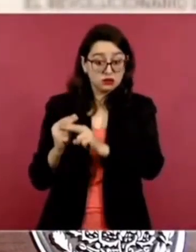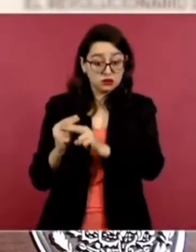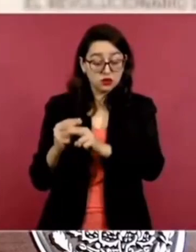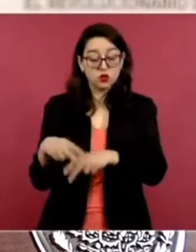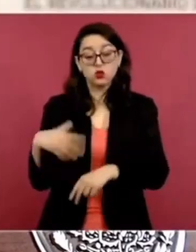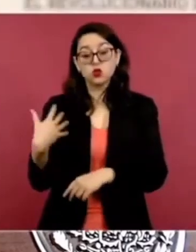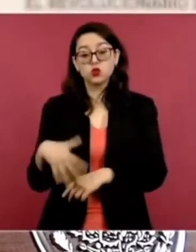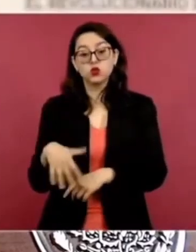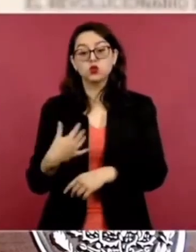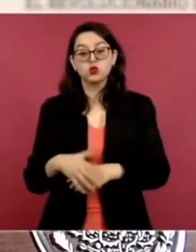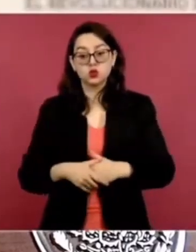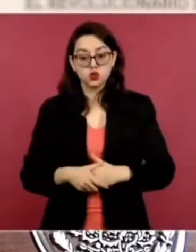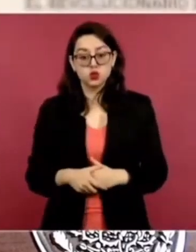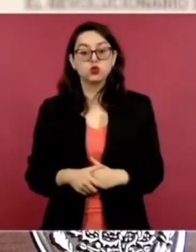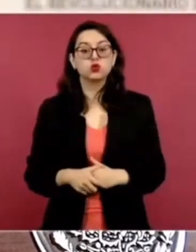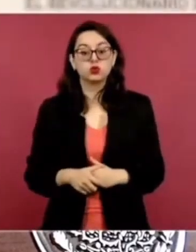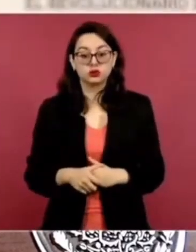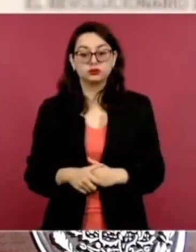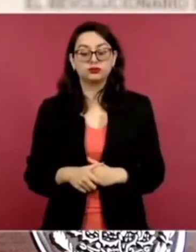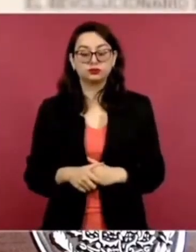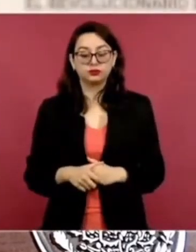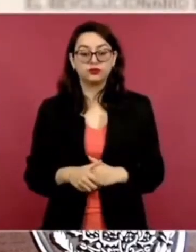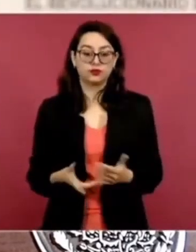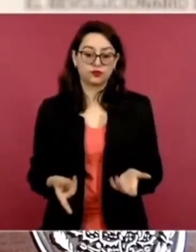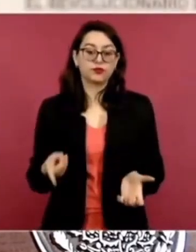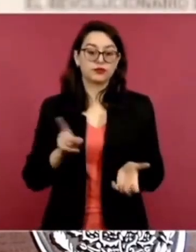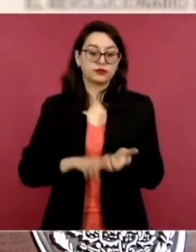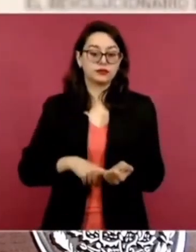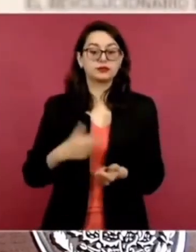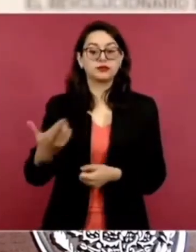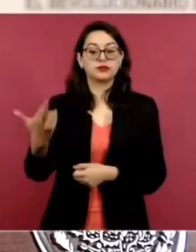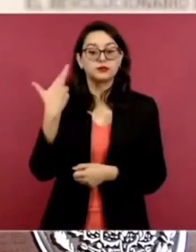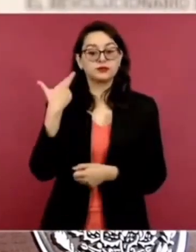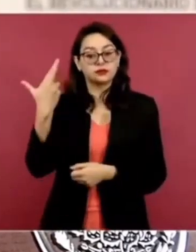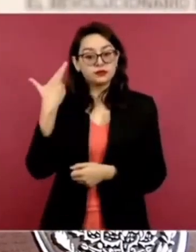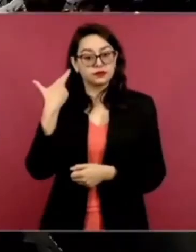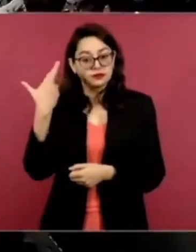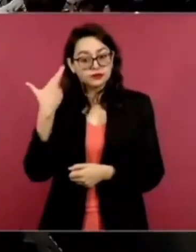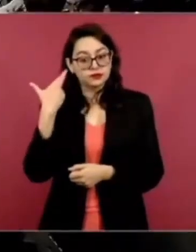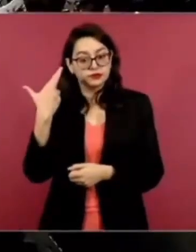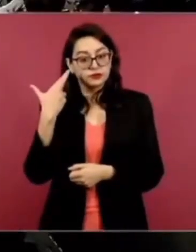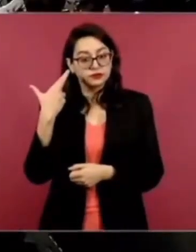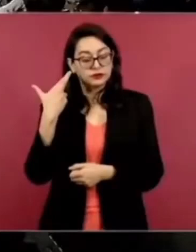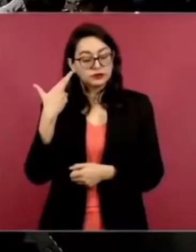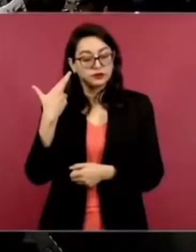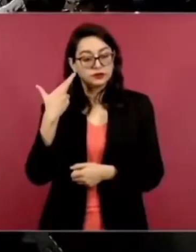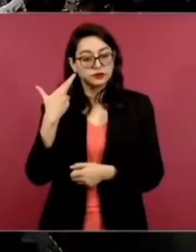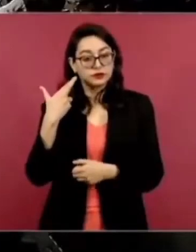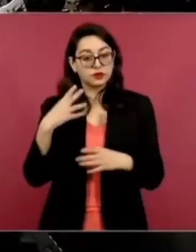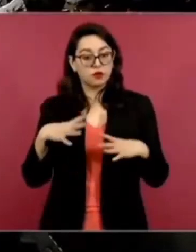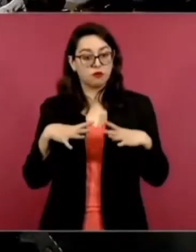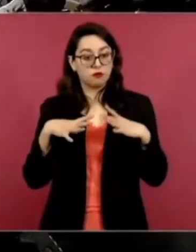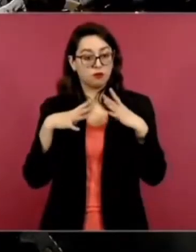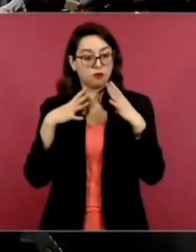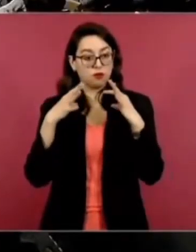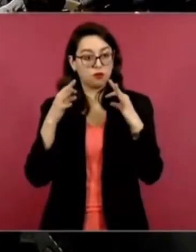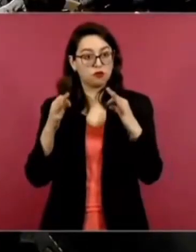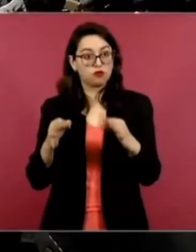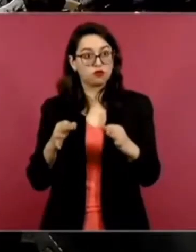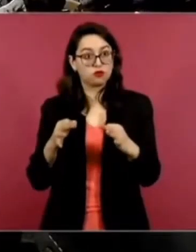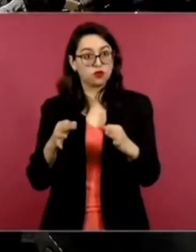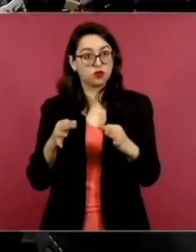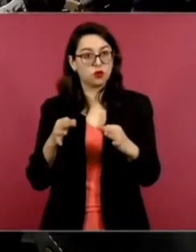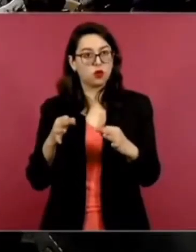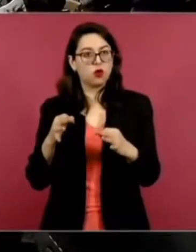Es un programa de radio que inició un